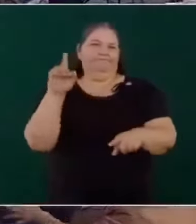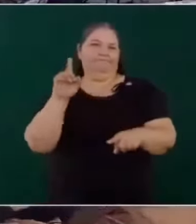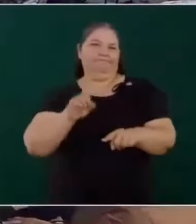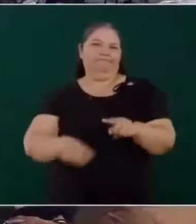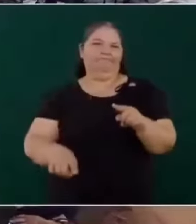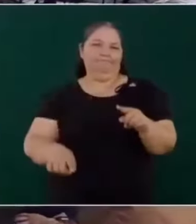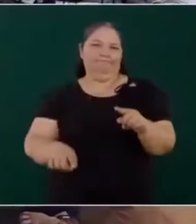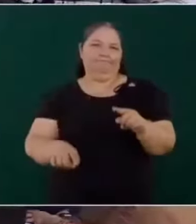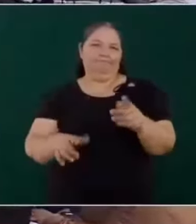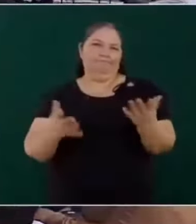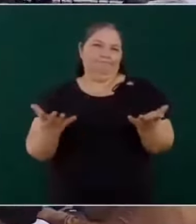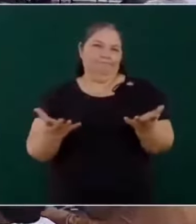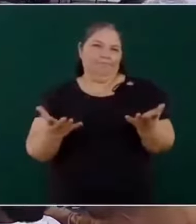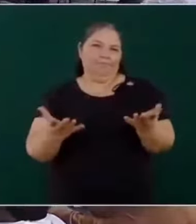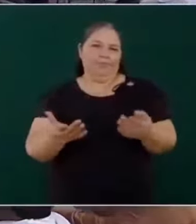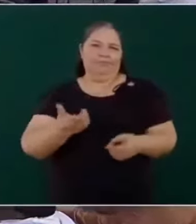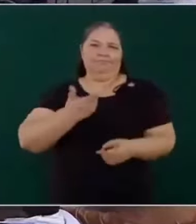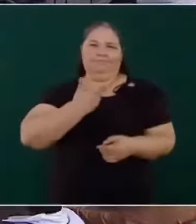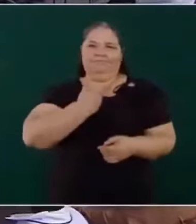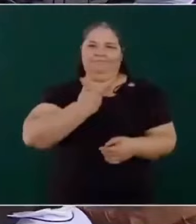pues no les gusta,